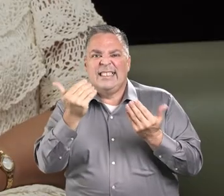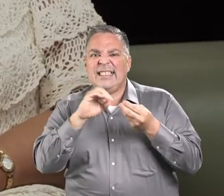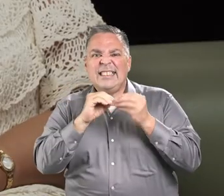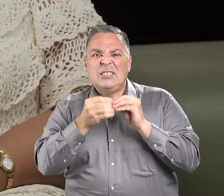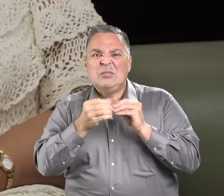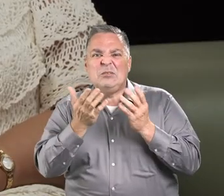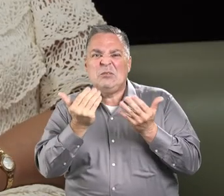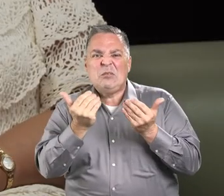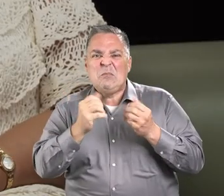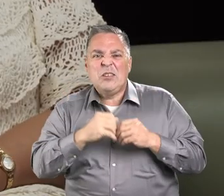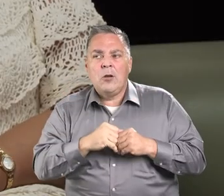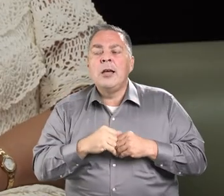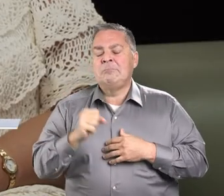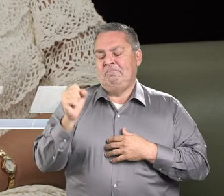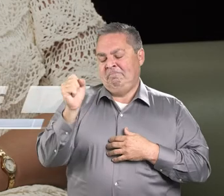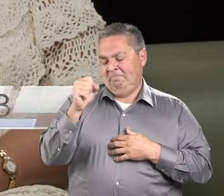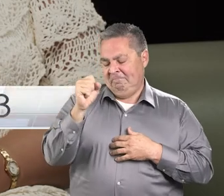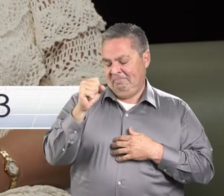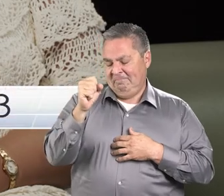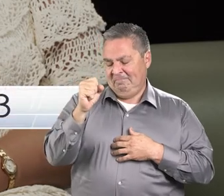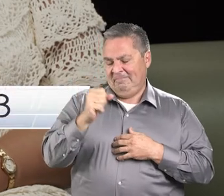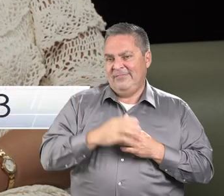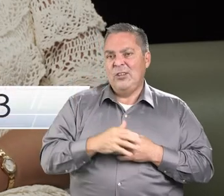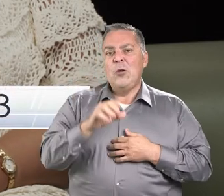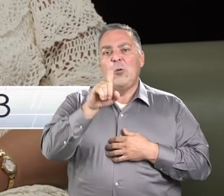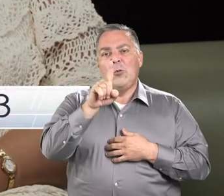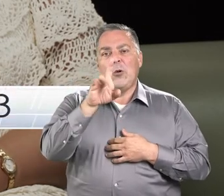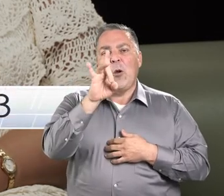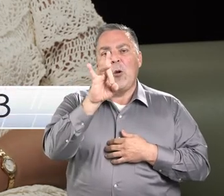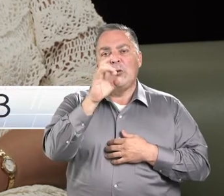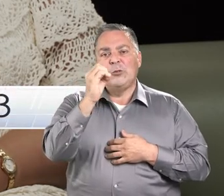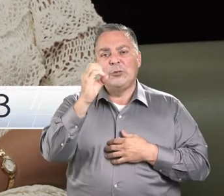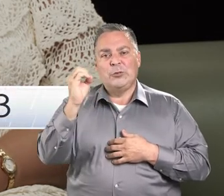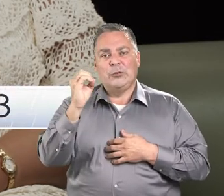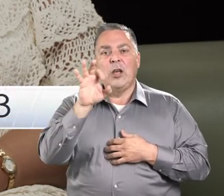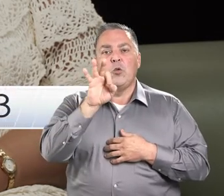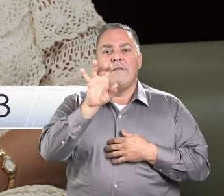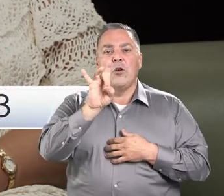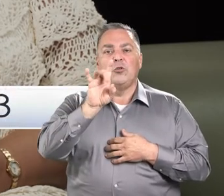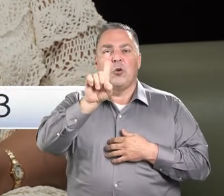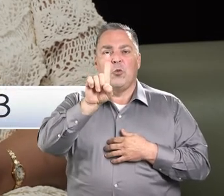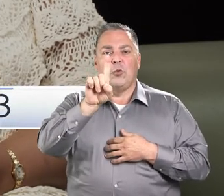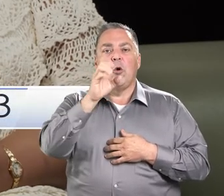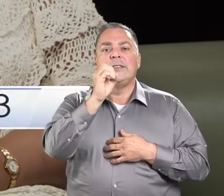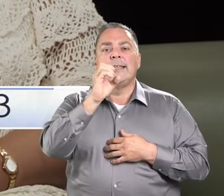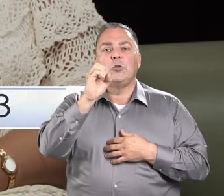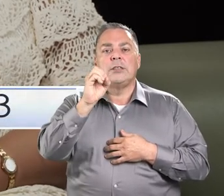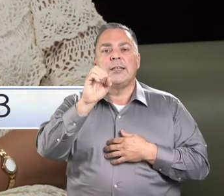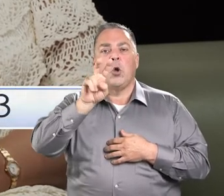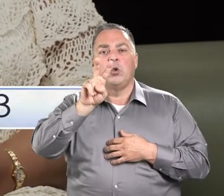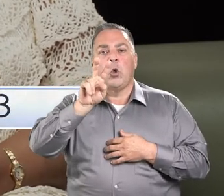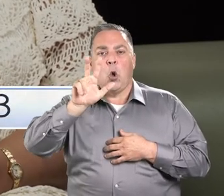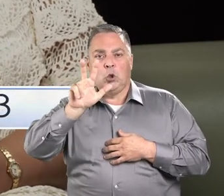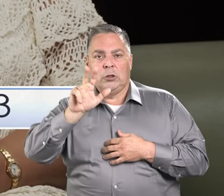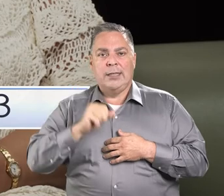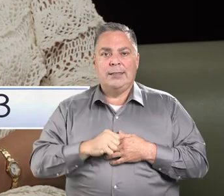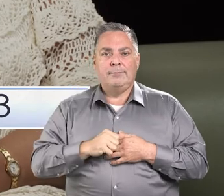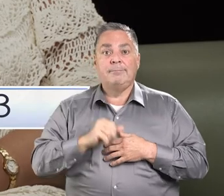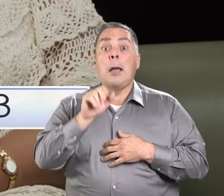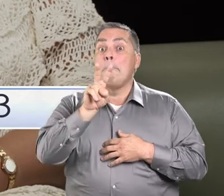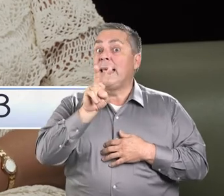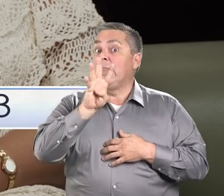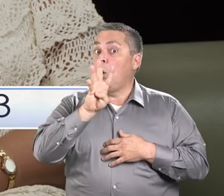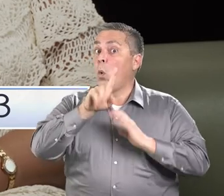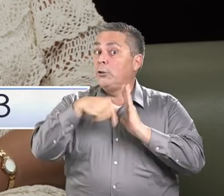lo recuerden y sepa dónde llamar? Sí, definitivamente. El número es el 1-800-981-0023, 24